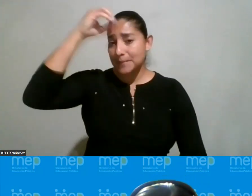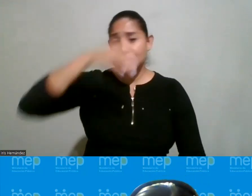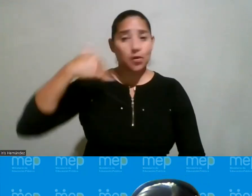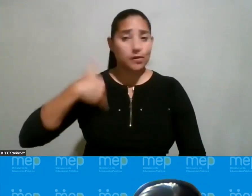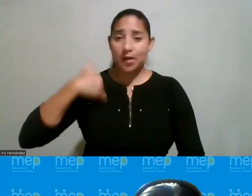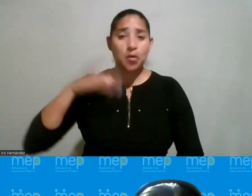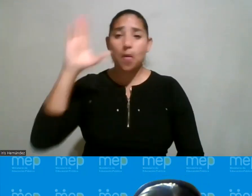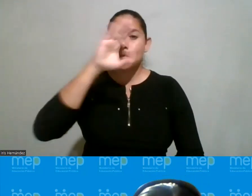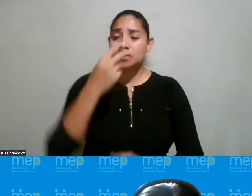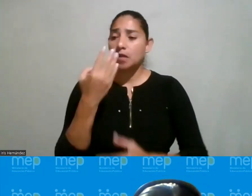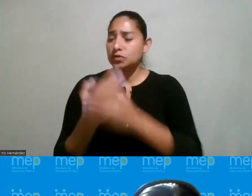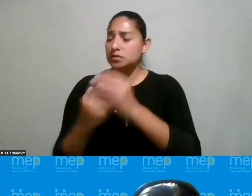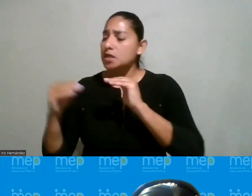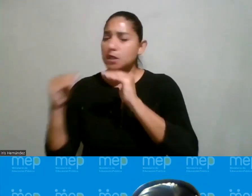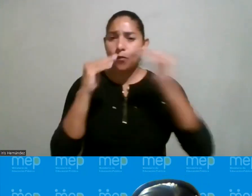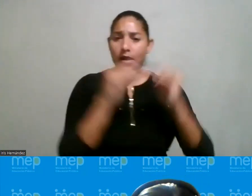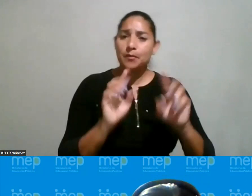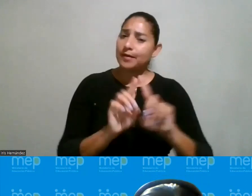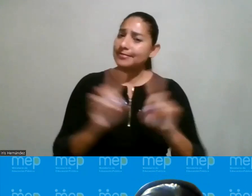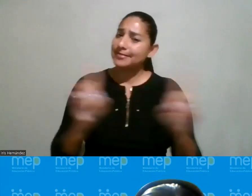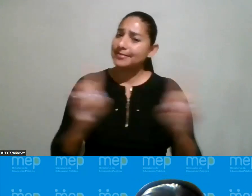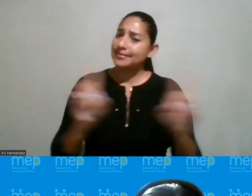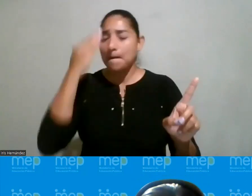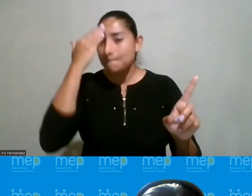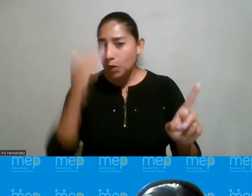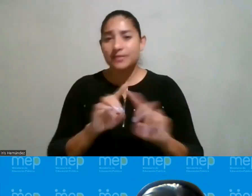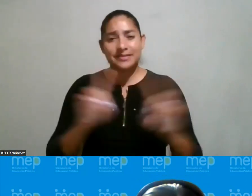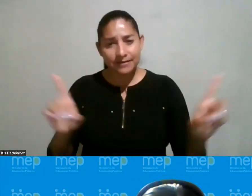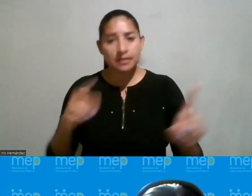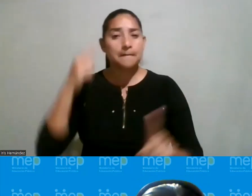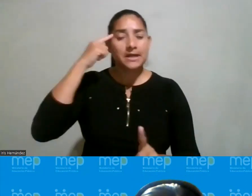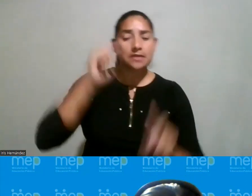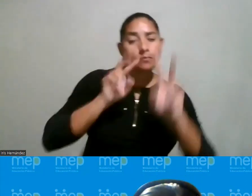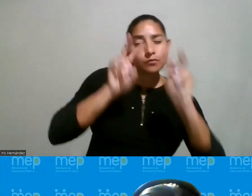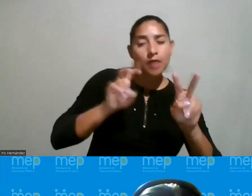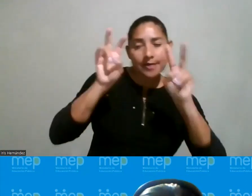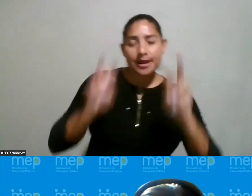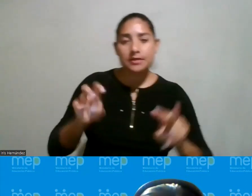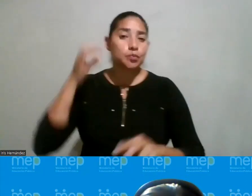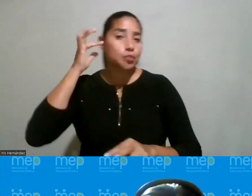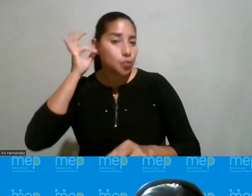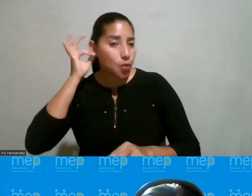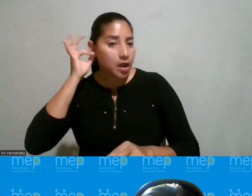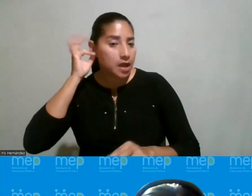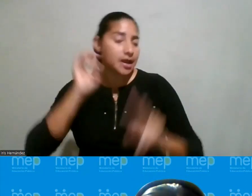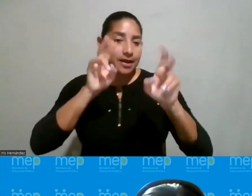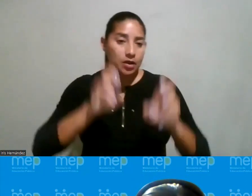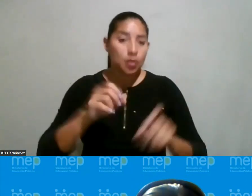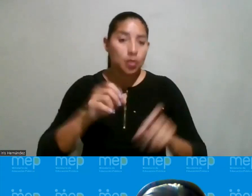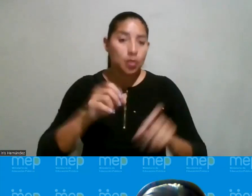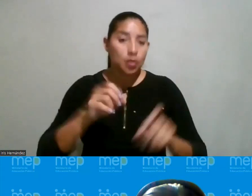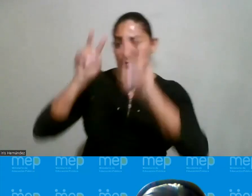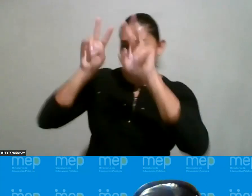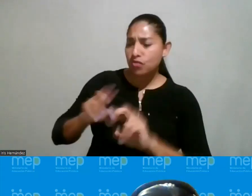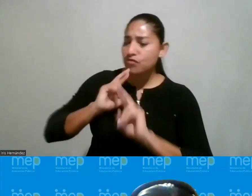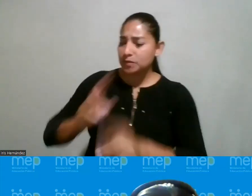buscamos paridad pero porque hay diferencia porque es diferente como pensamos y analizamos las mujeres las cosas que como lo piensan y lo analizan